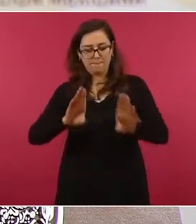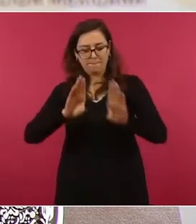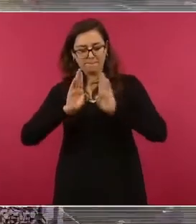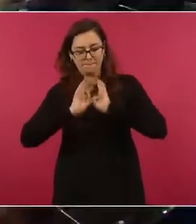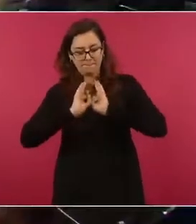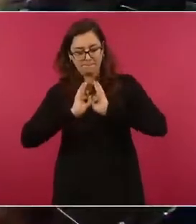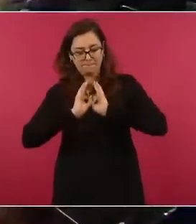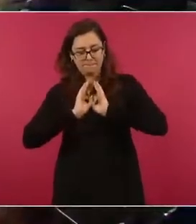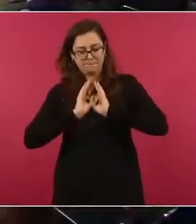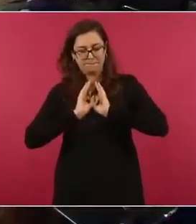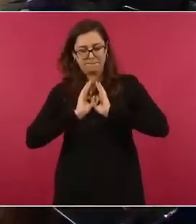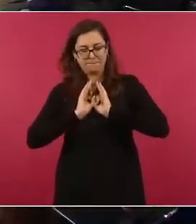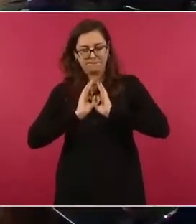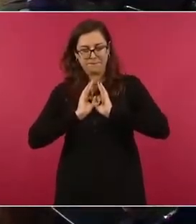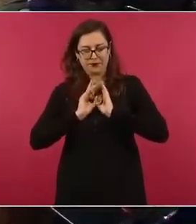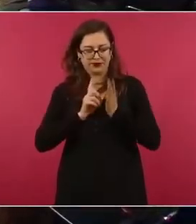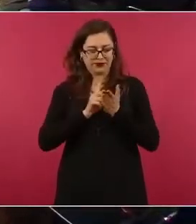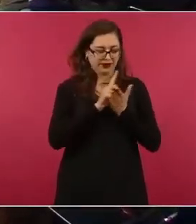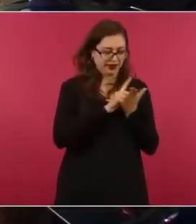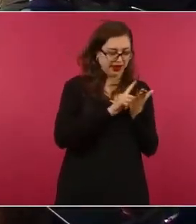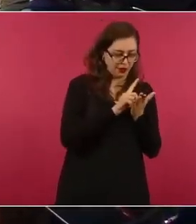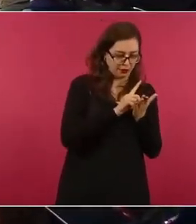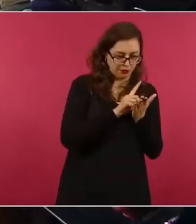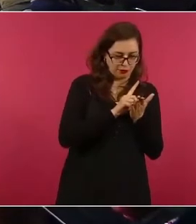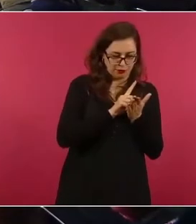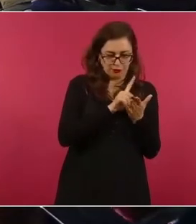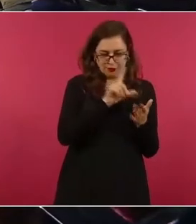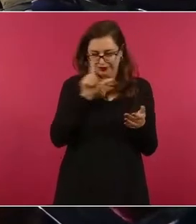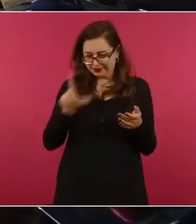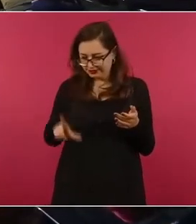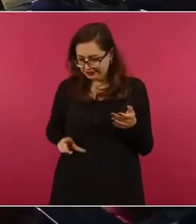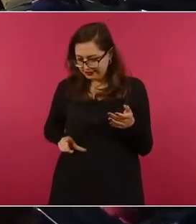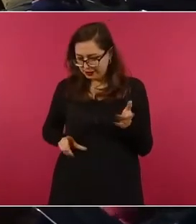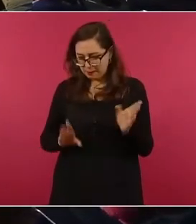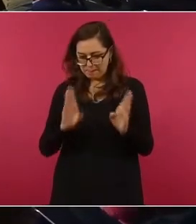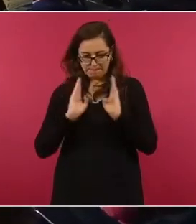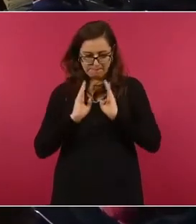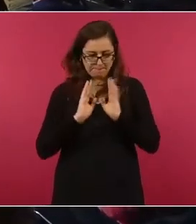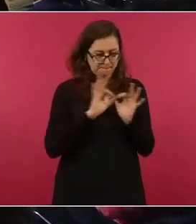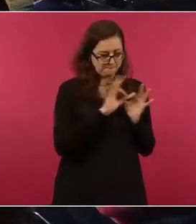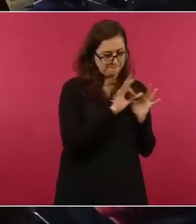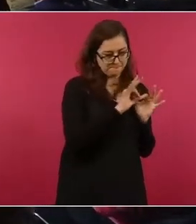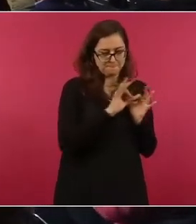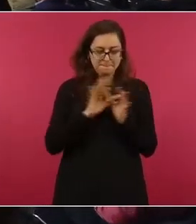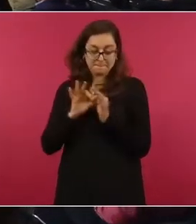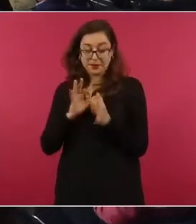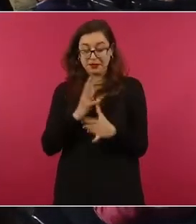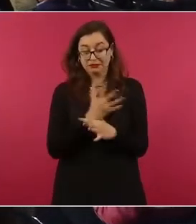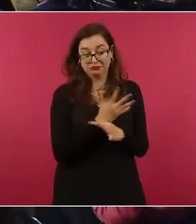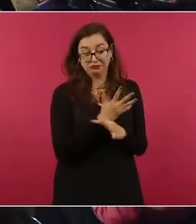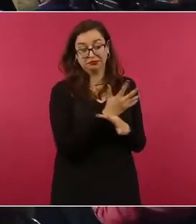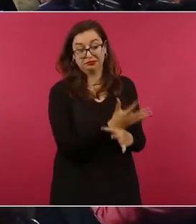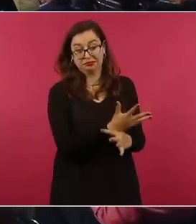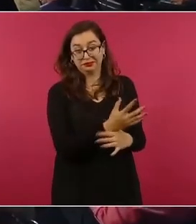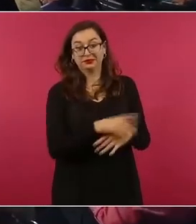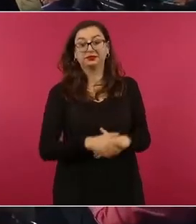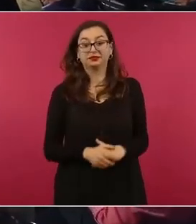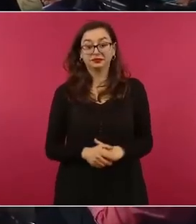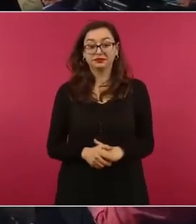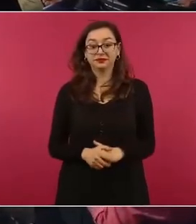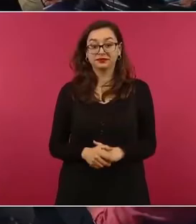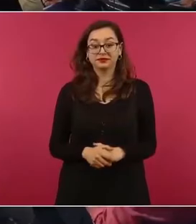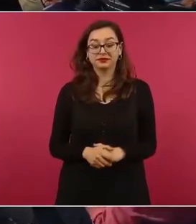militarizado, pues sí. Imagínense, llega